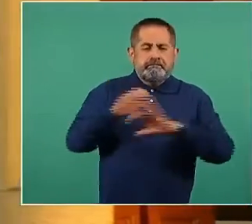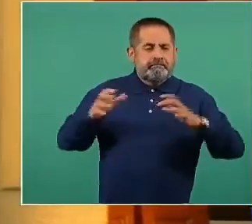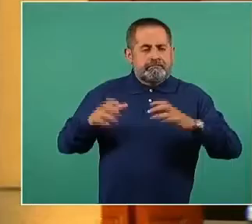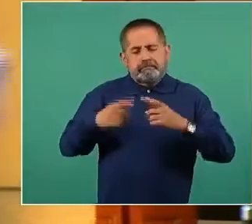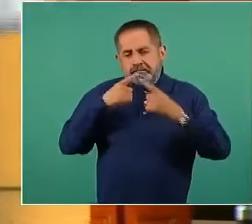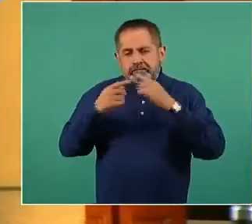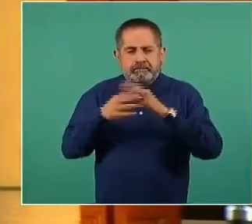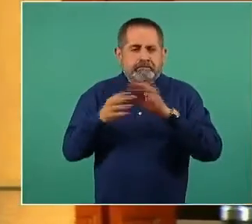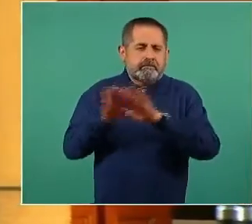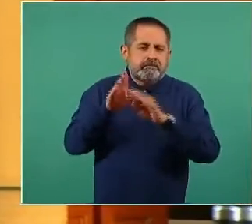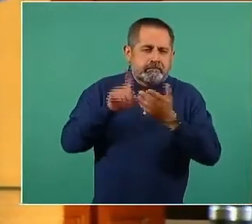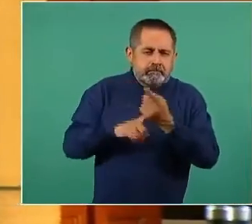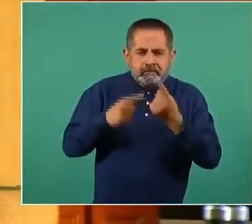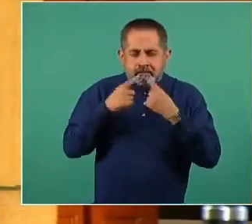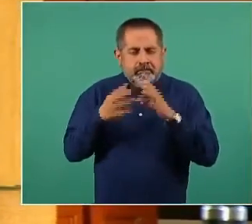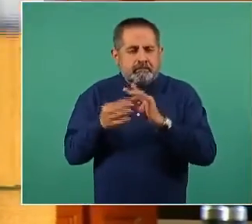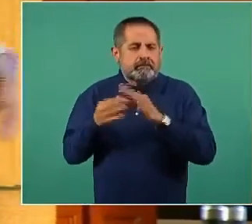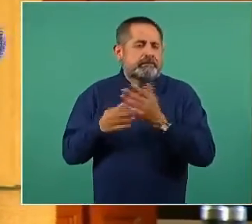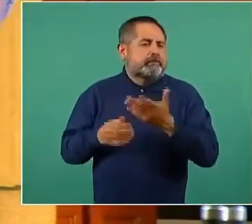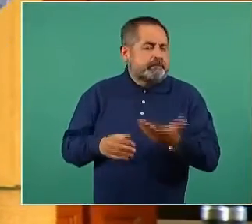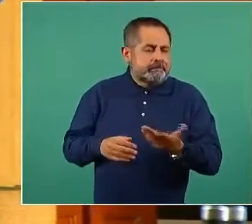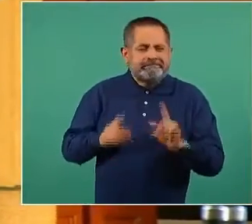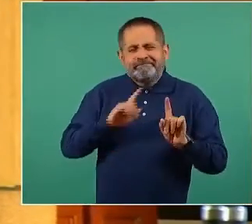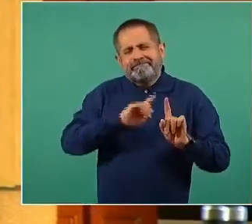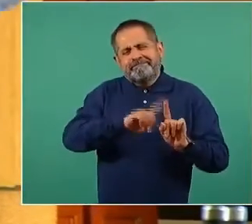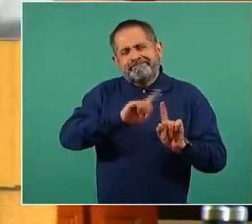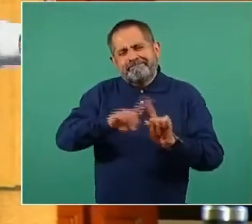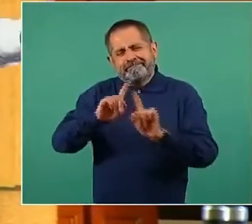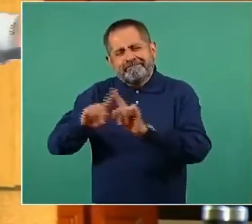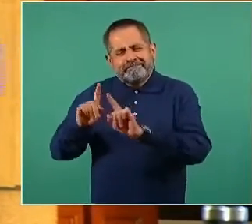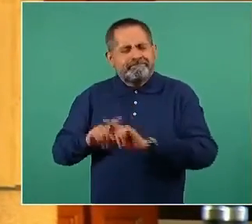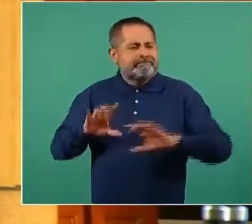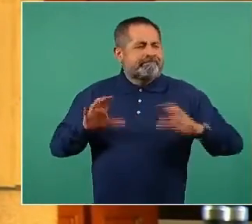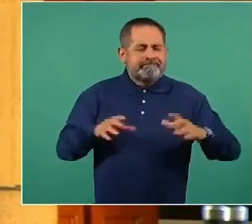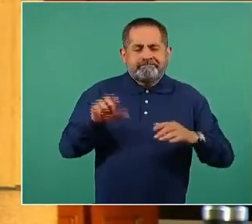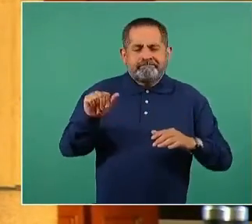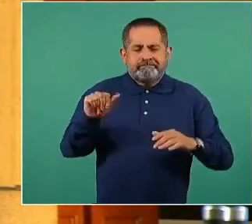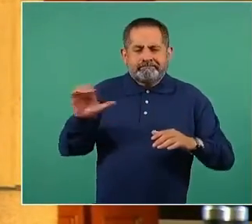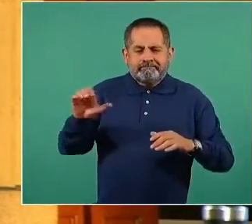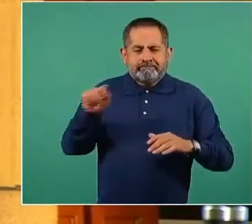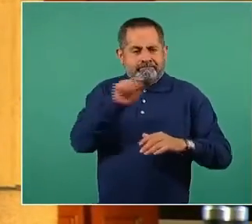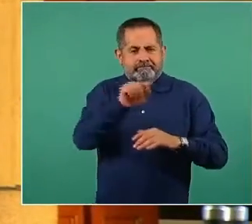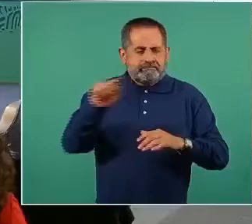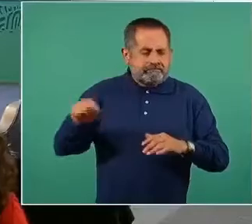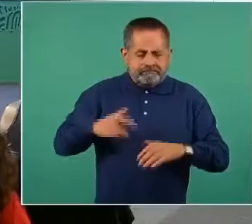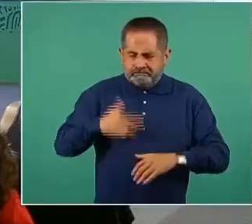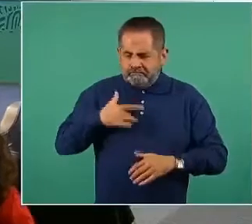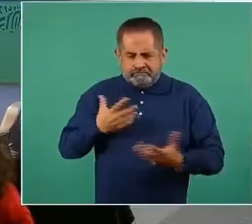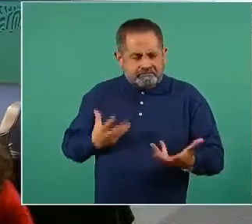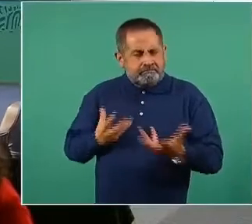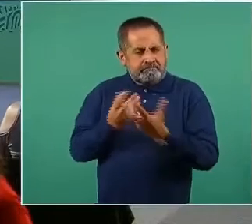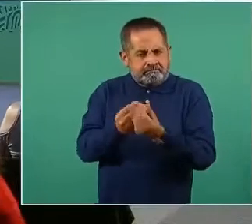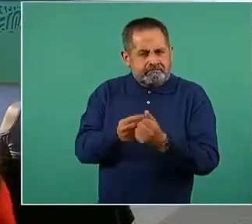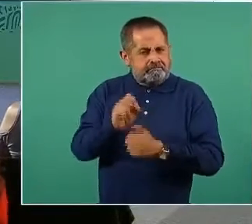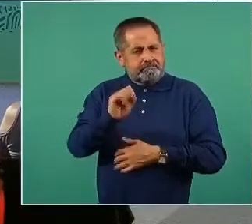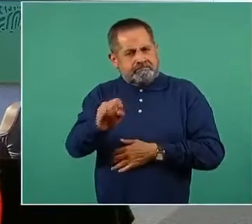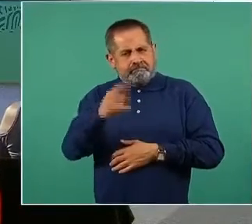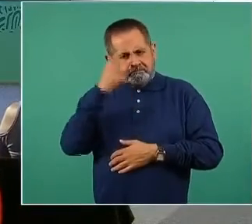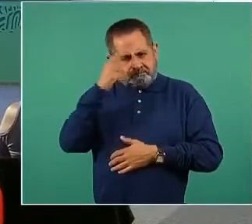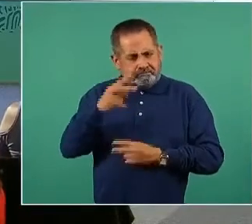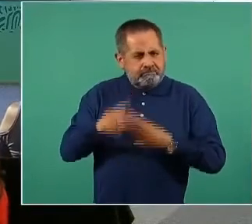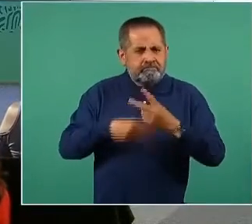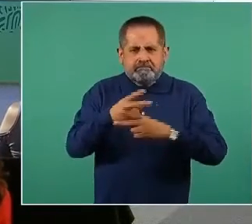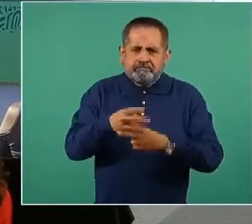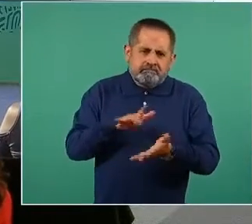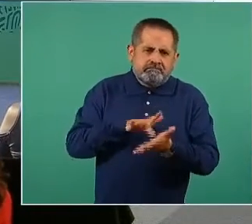extraordinarios, la verdad es que múltiples organizaciones de la sociedad civil que se han reunido para poder dar